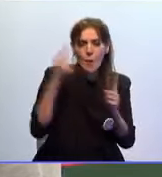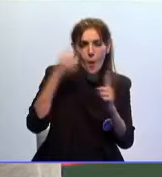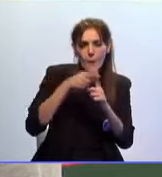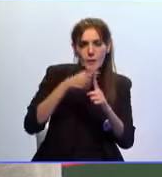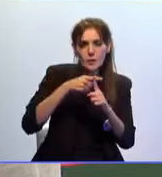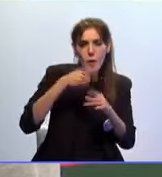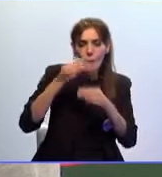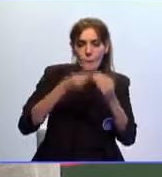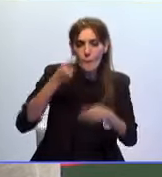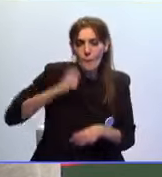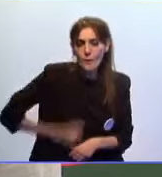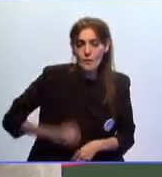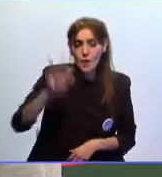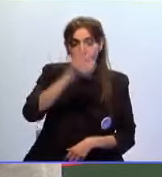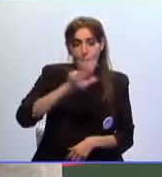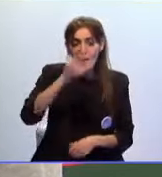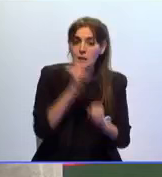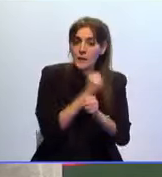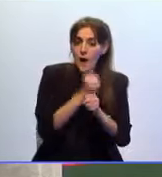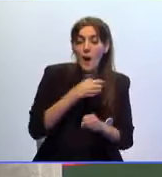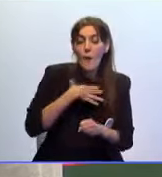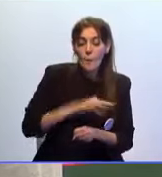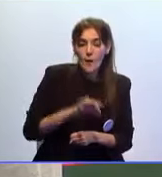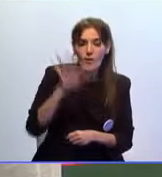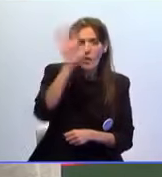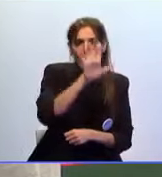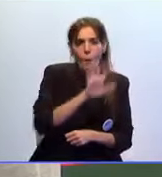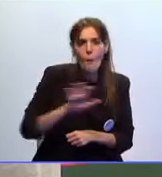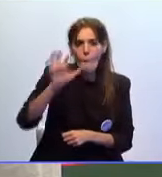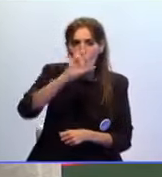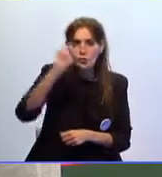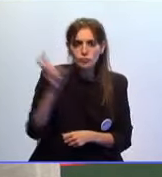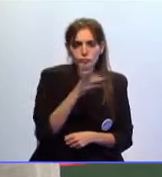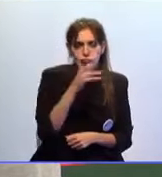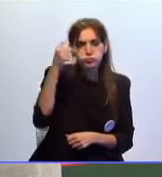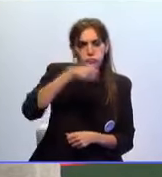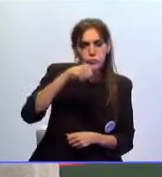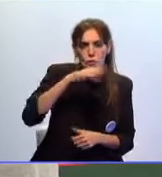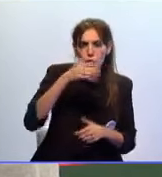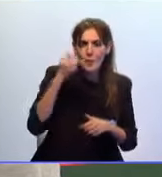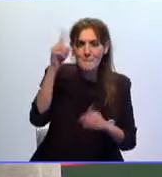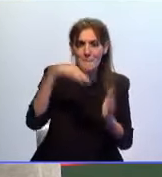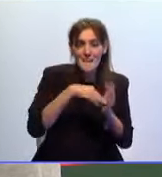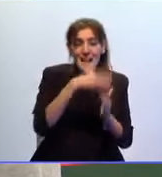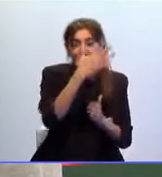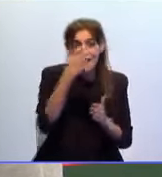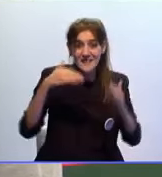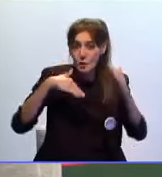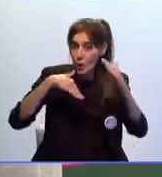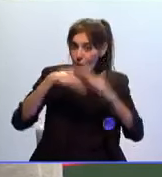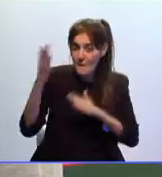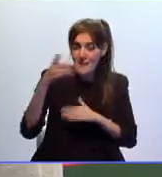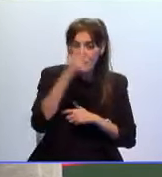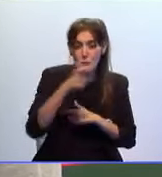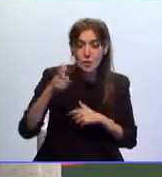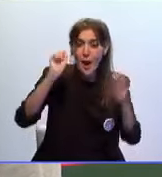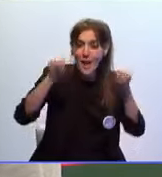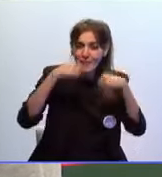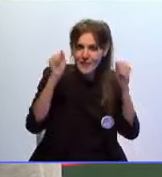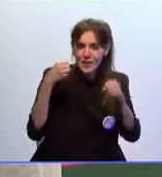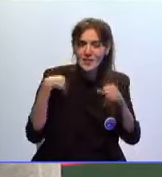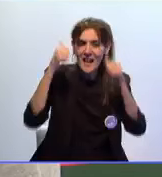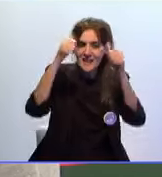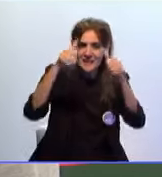trabajar no solo en España sino en cualquier país nosotros ya tenemos más de 1500 entrenadores de Pickleball